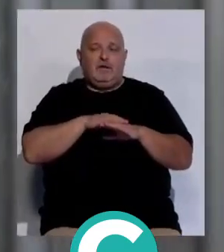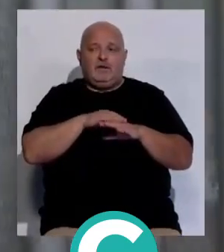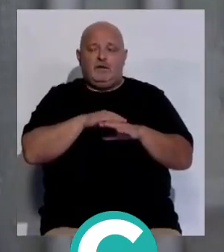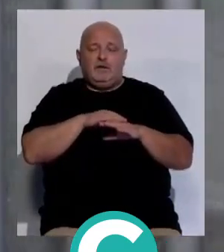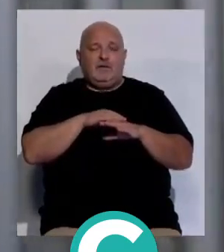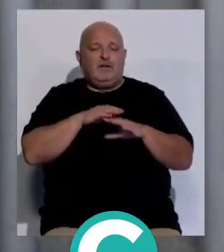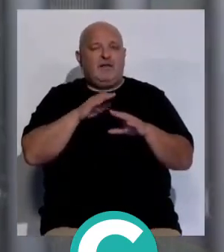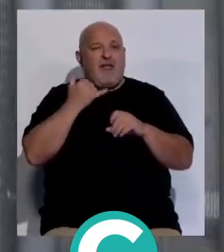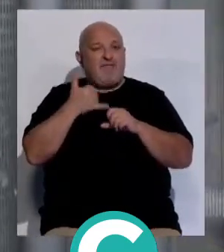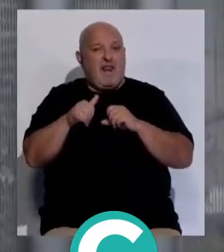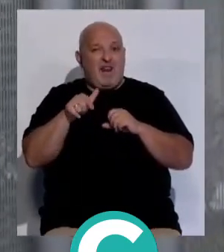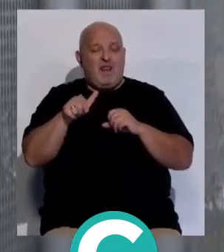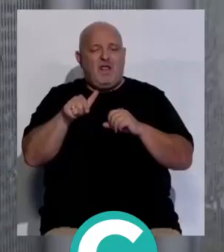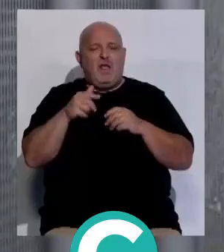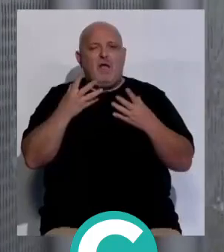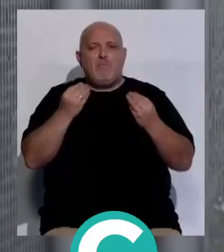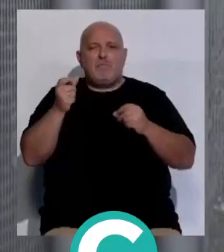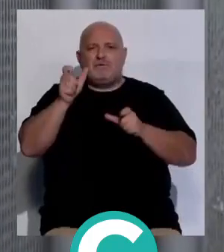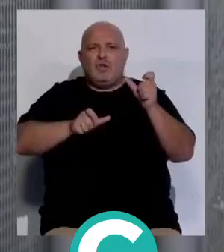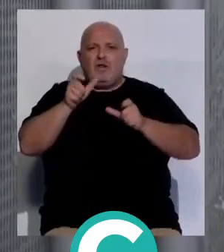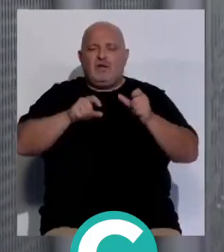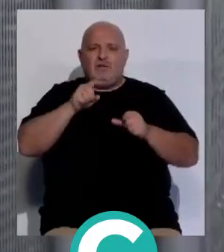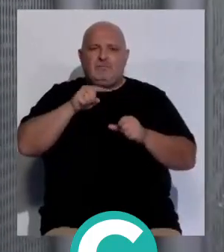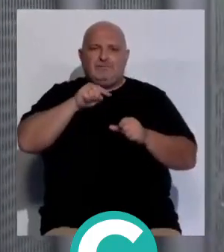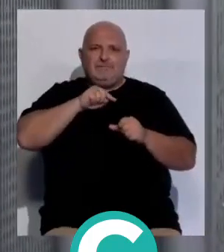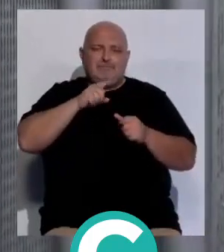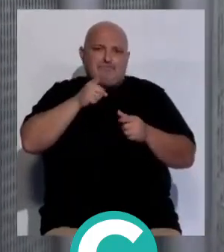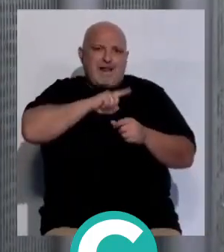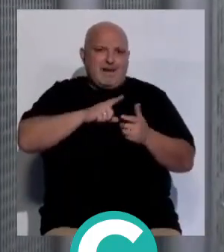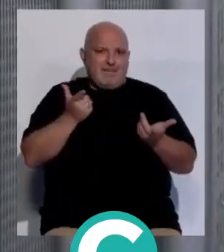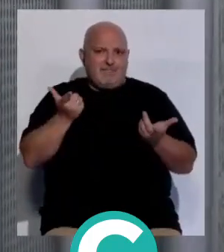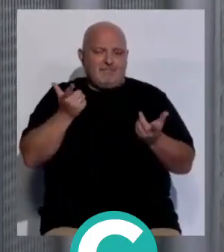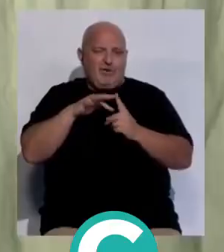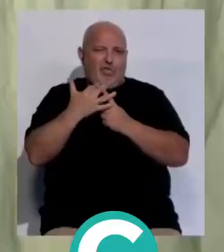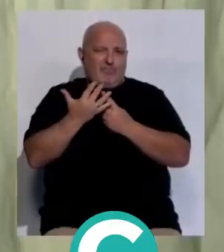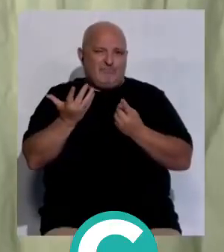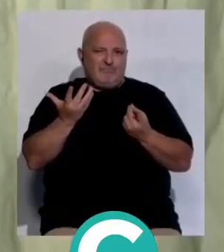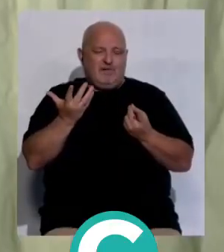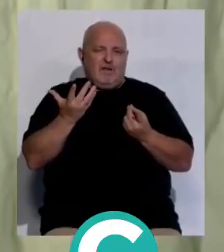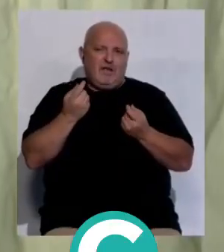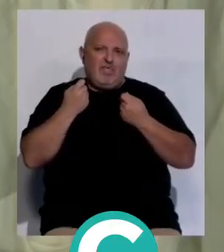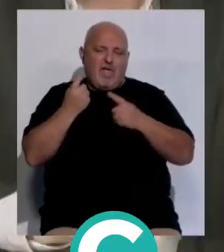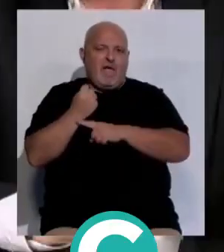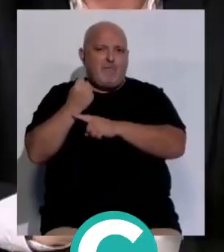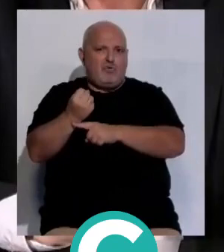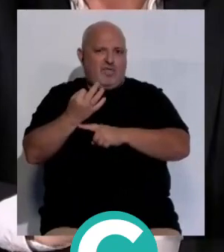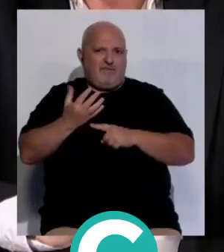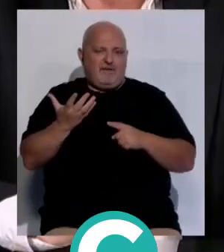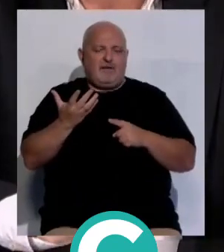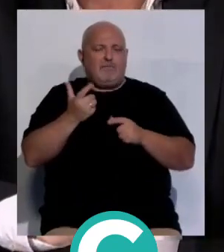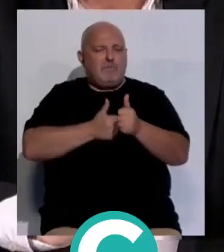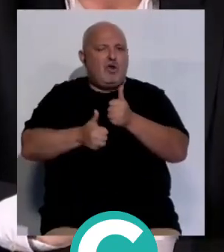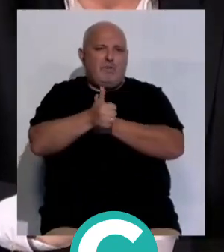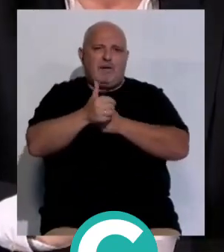Porque, al final, hay muchas personas que están pasándonos mal en la ciudad y, sinceramente, lo debo muy clarito. Eso es